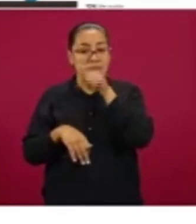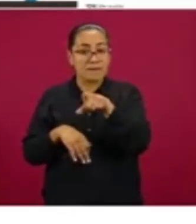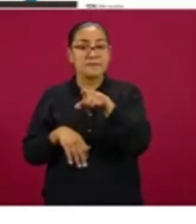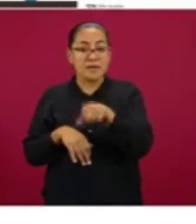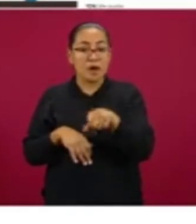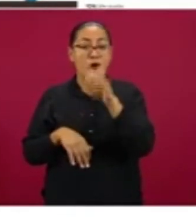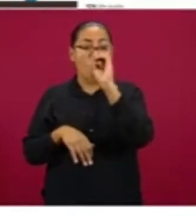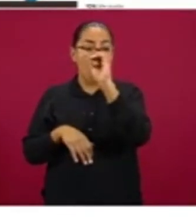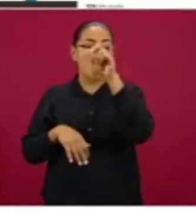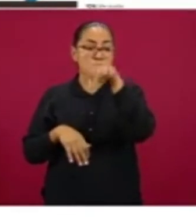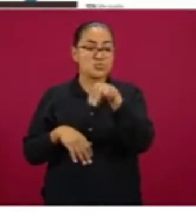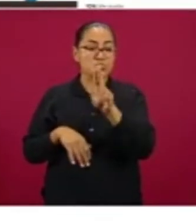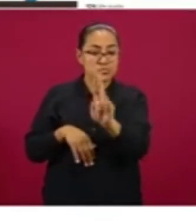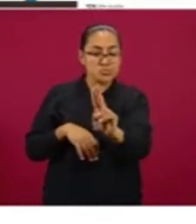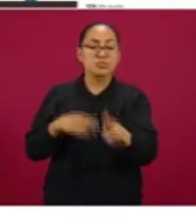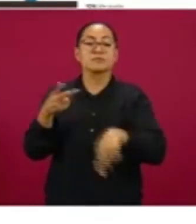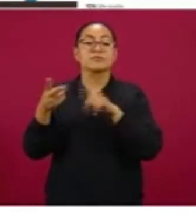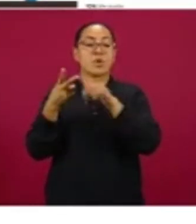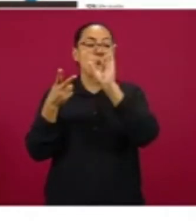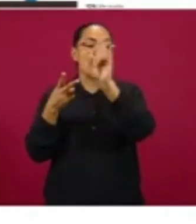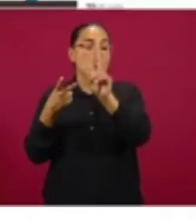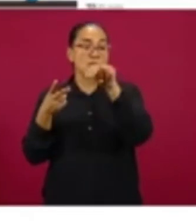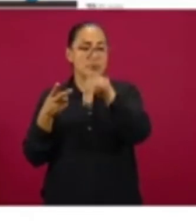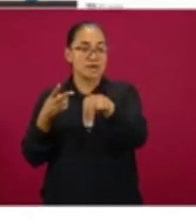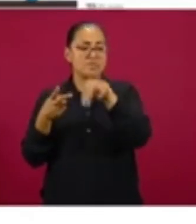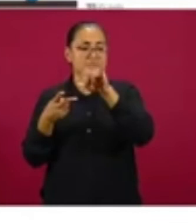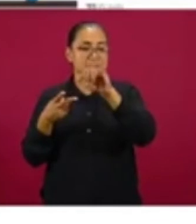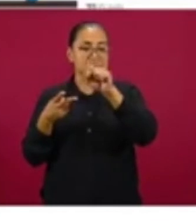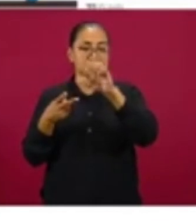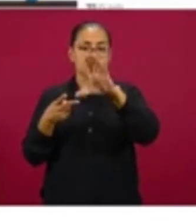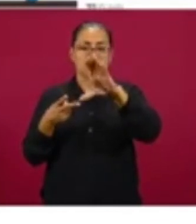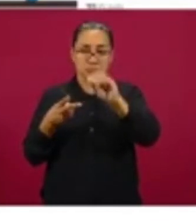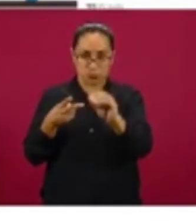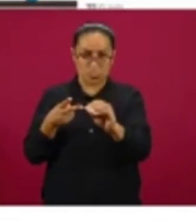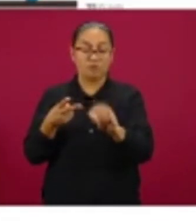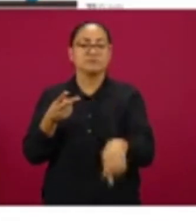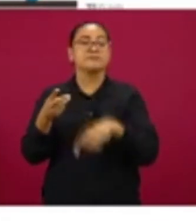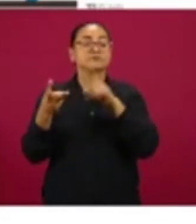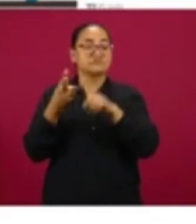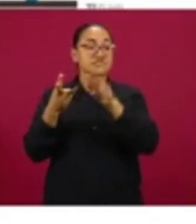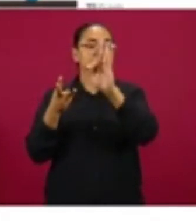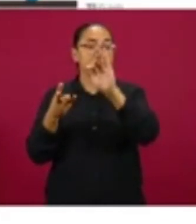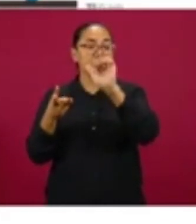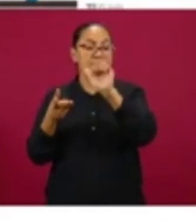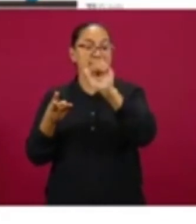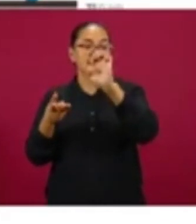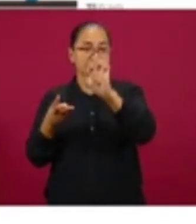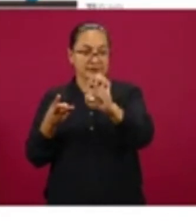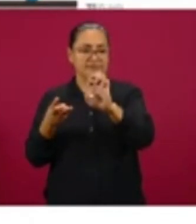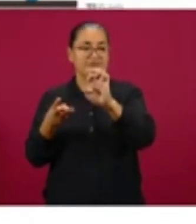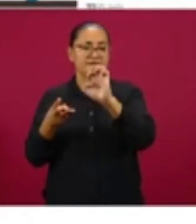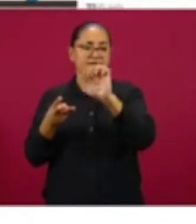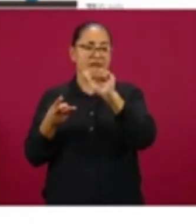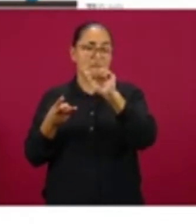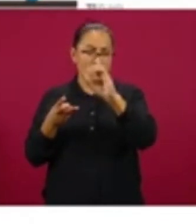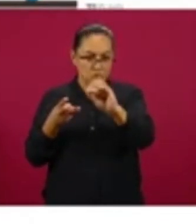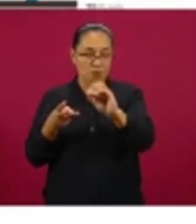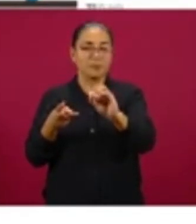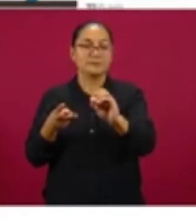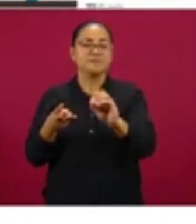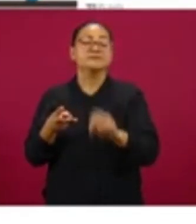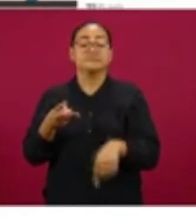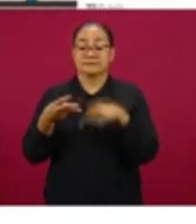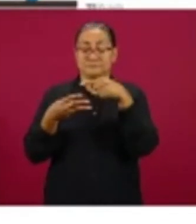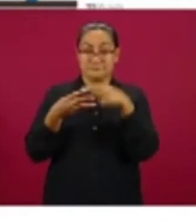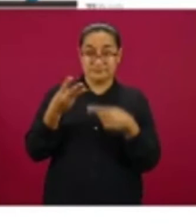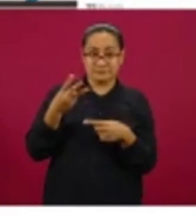Unidas, UNICEF y FAO, en la producción de evidencia científica para lograr un etiquetado frontal que recoge los últimos conocimientos